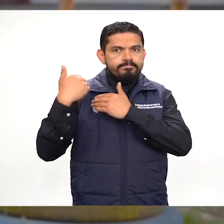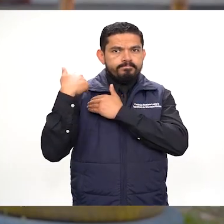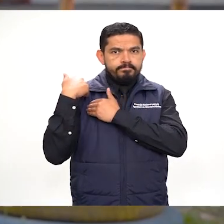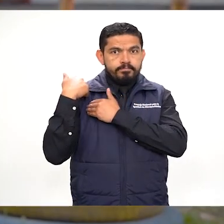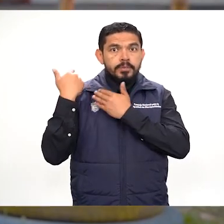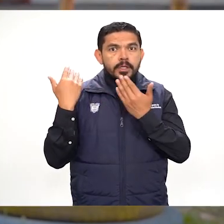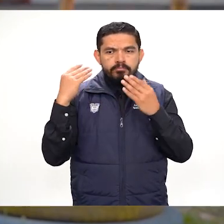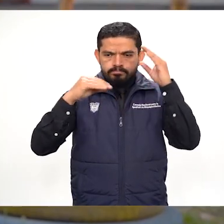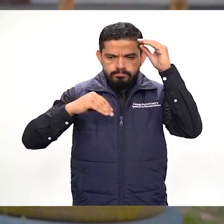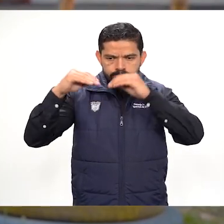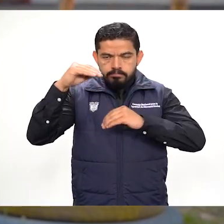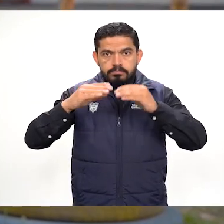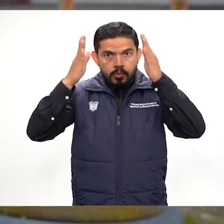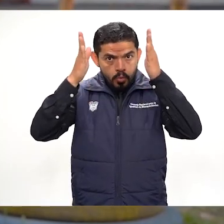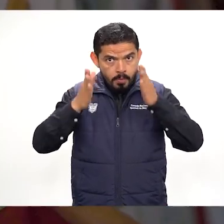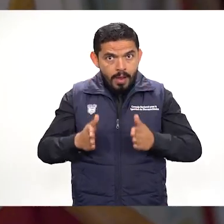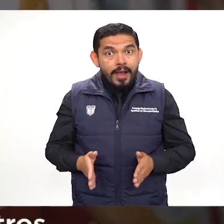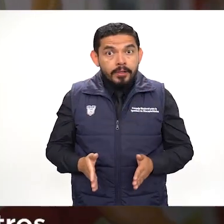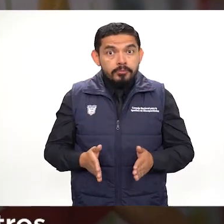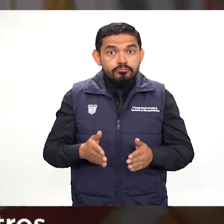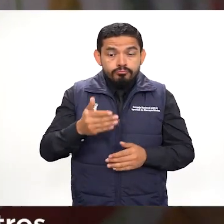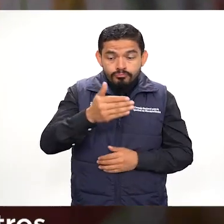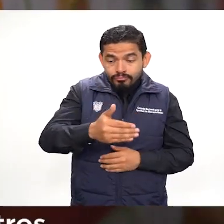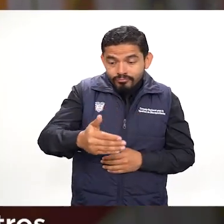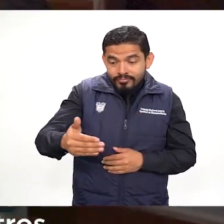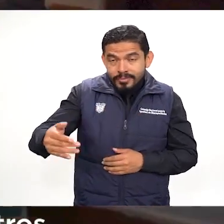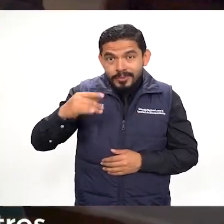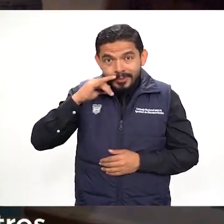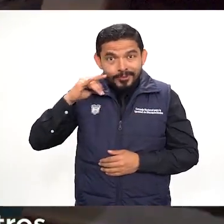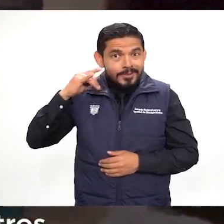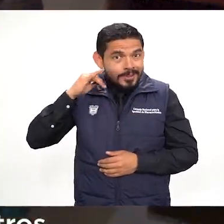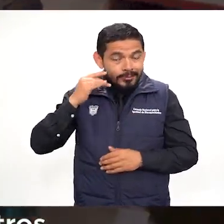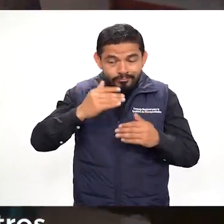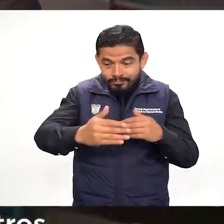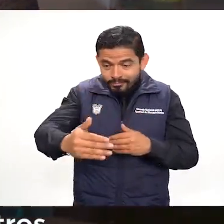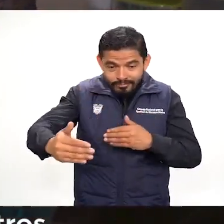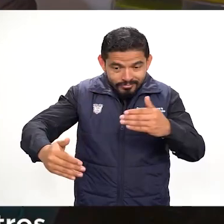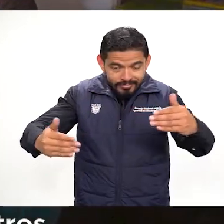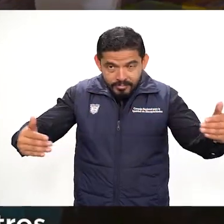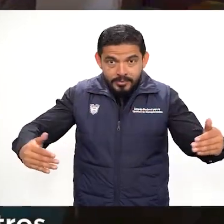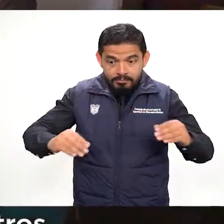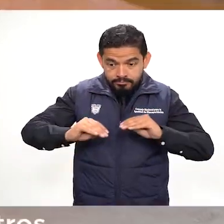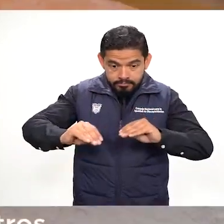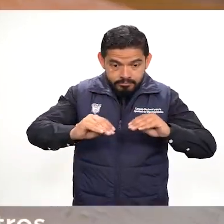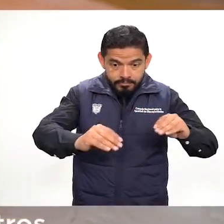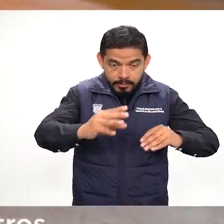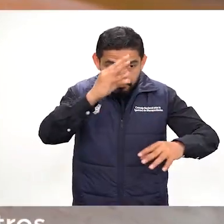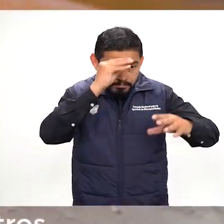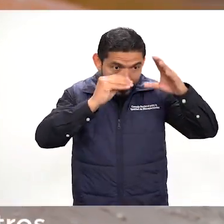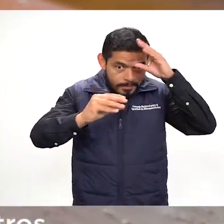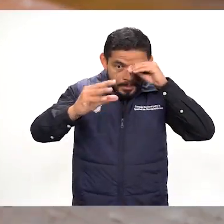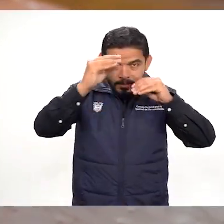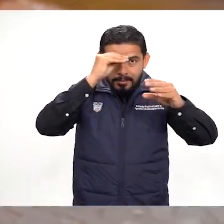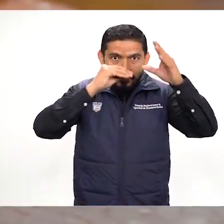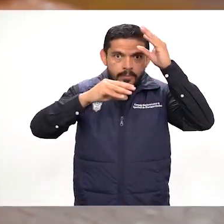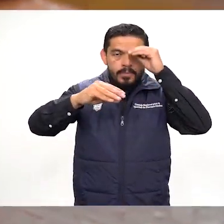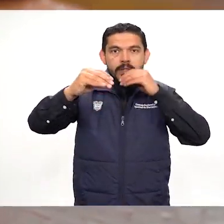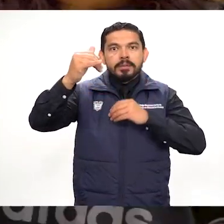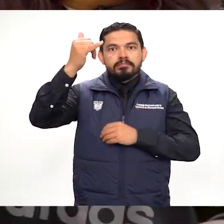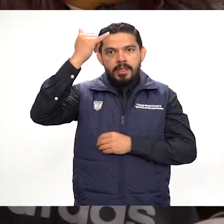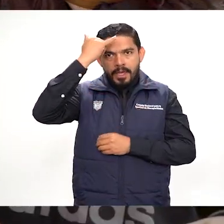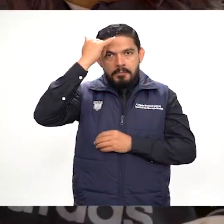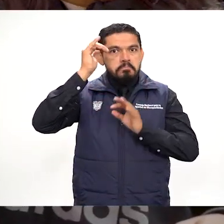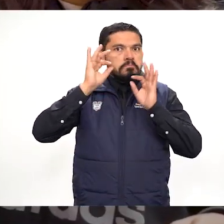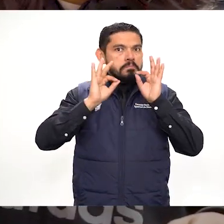parte integral de la formación del ser. Desde pequeños, eso es lo que nosotros intentamos que ellos vayan construyendo. Entonces,